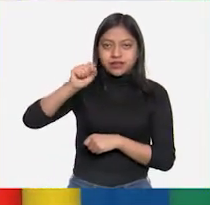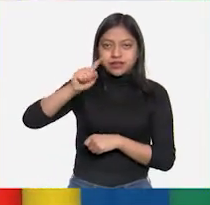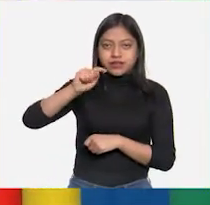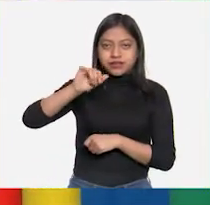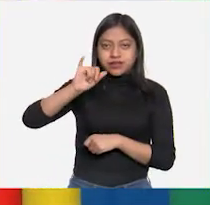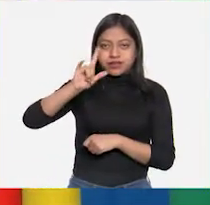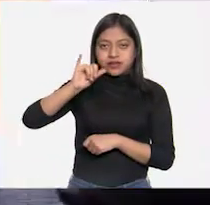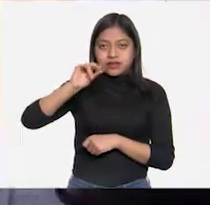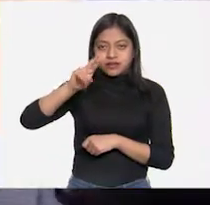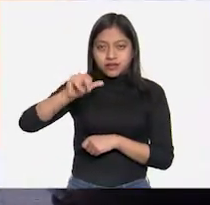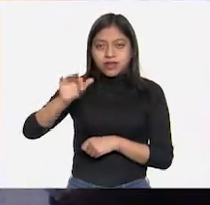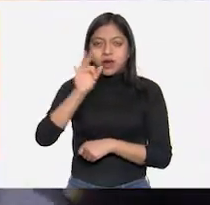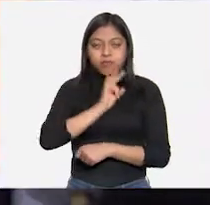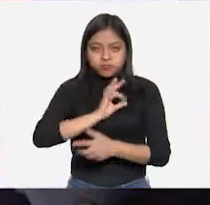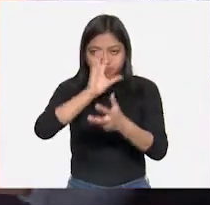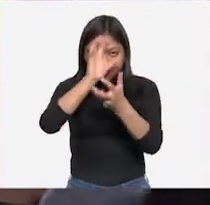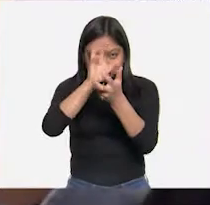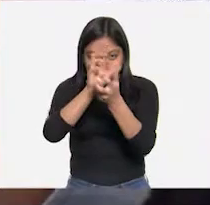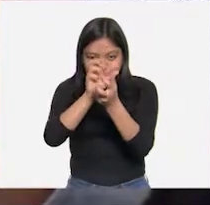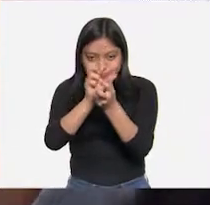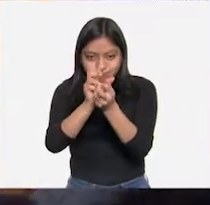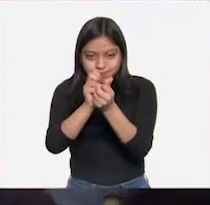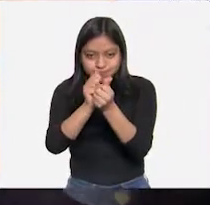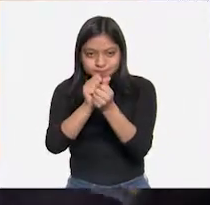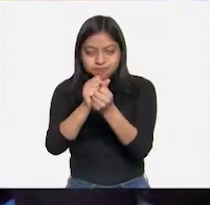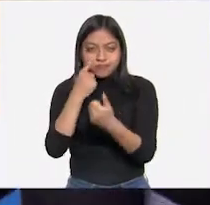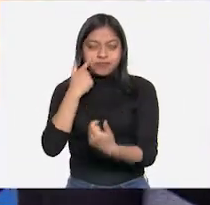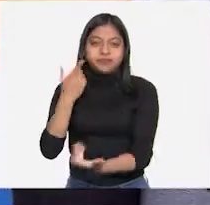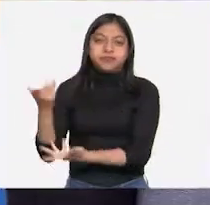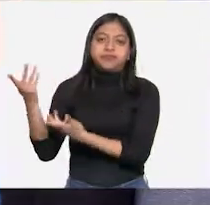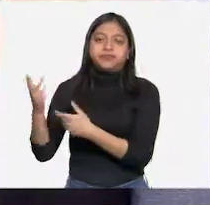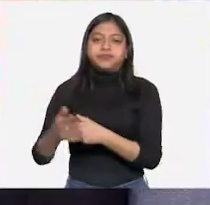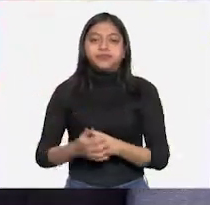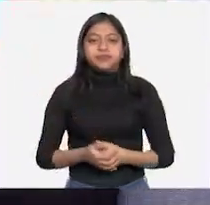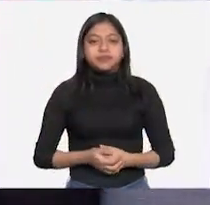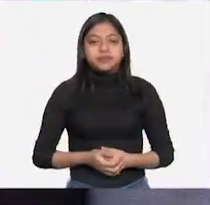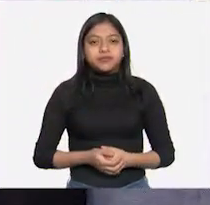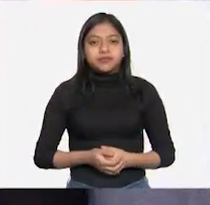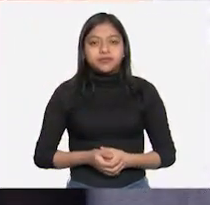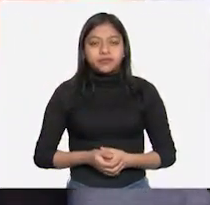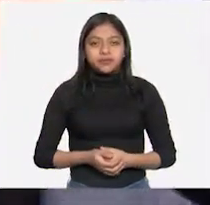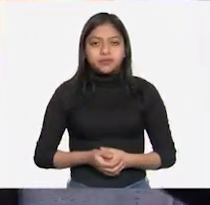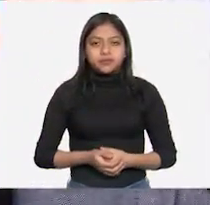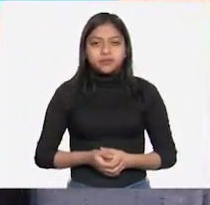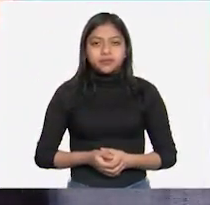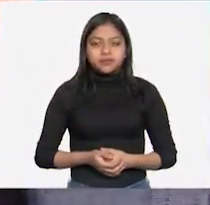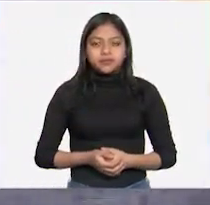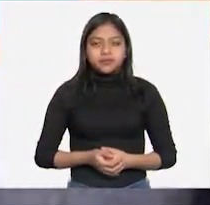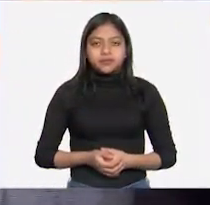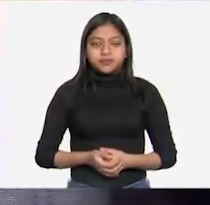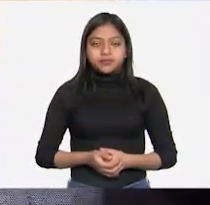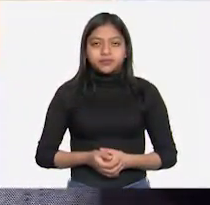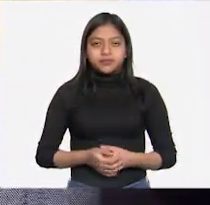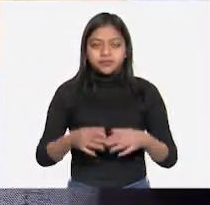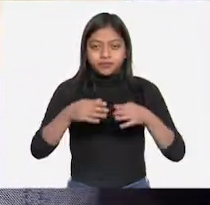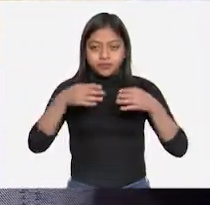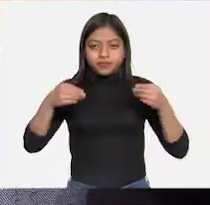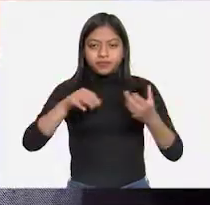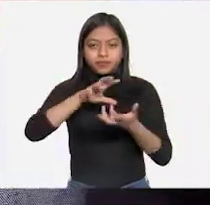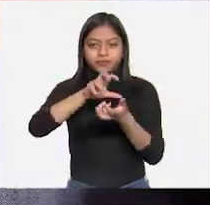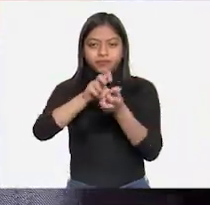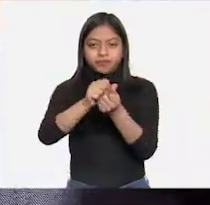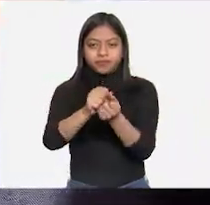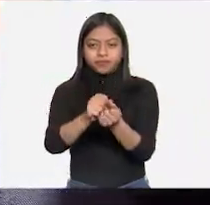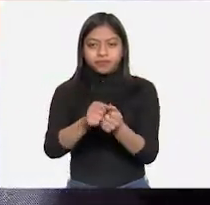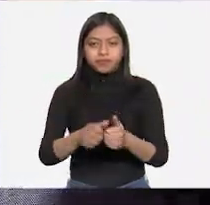deformar. Y la esponja... Miren, voy a deformar esta barra de plastilina para que vean